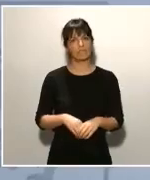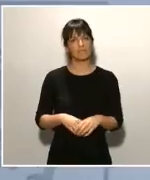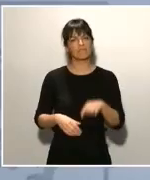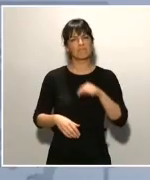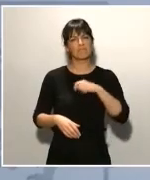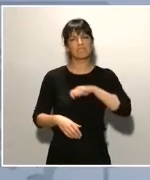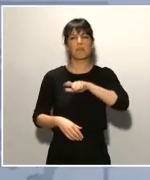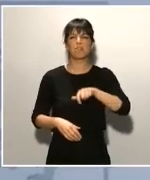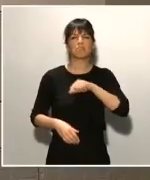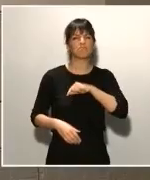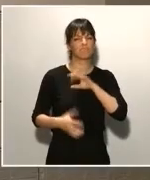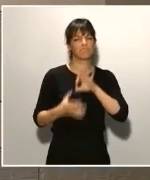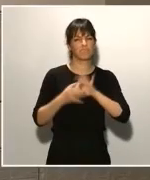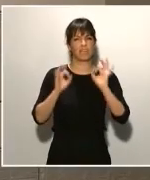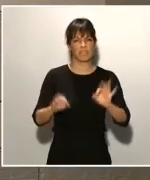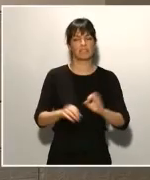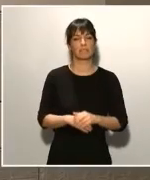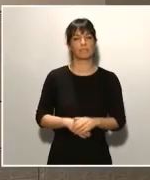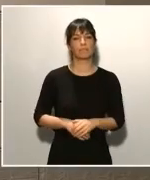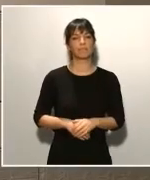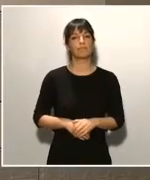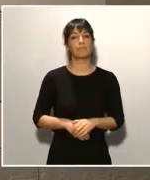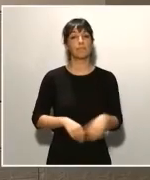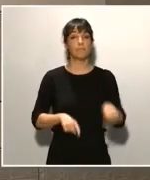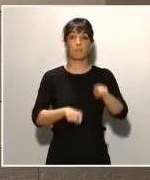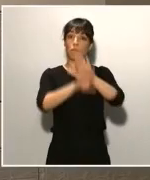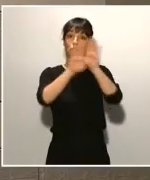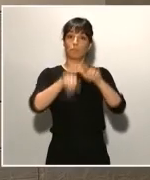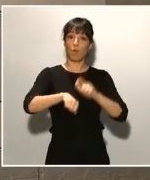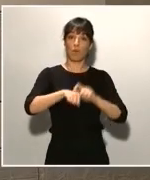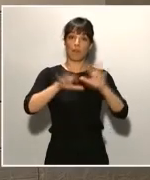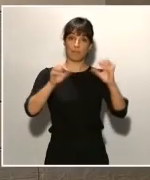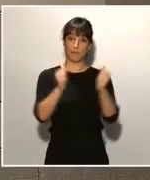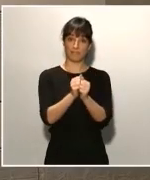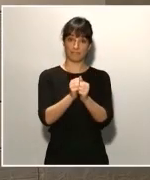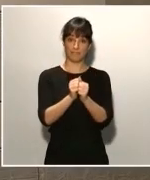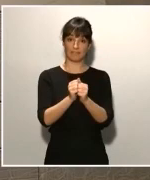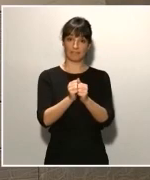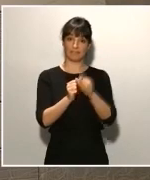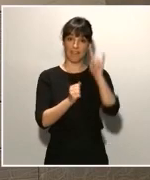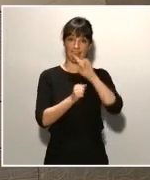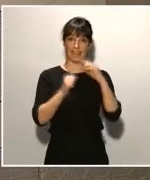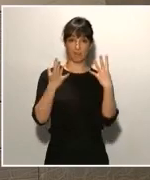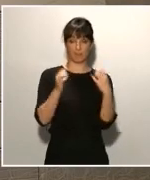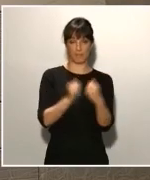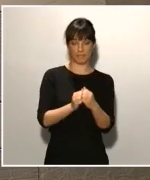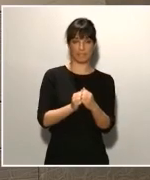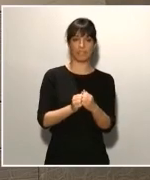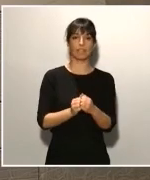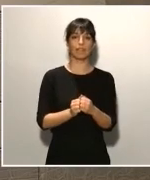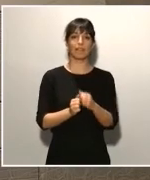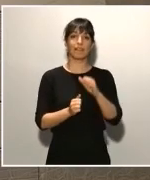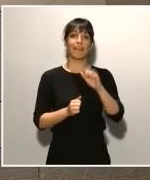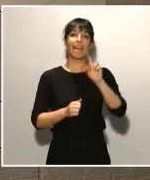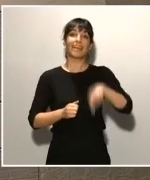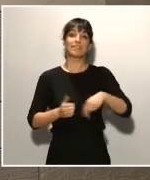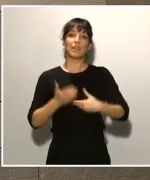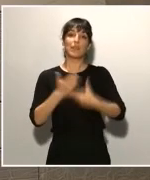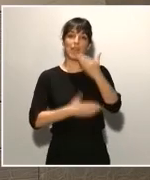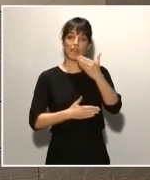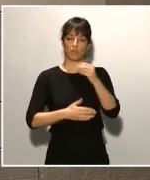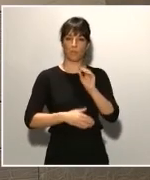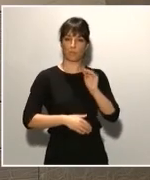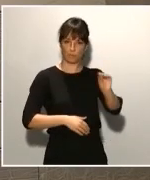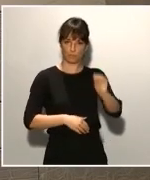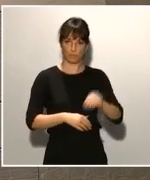Presidente, una última pregunta. Son las 10 y 20, las 9 y 20 en las Islas Canarias. Le pregunta, es diario. Ha dicho que podemos